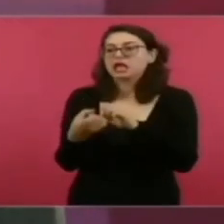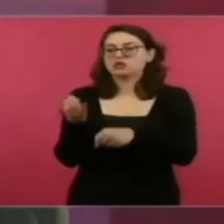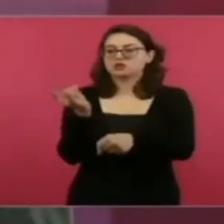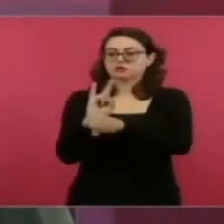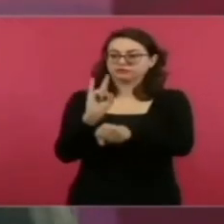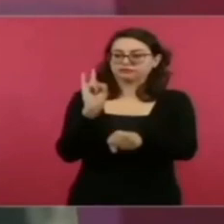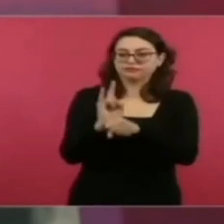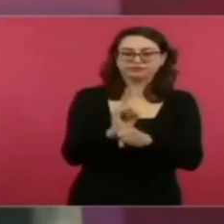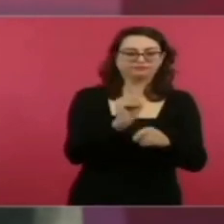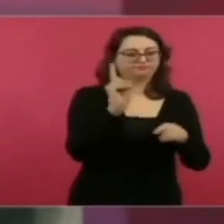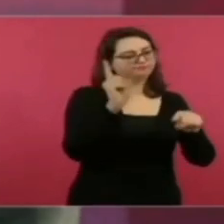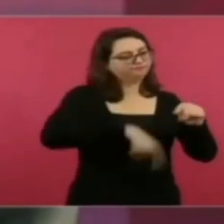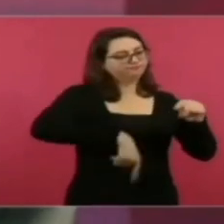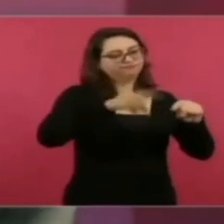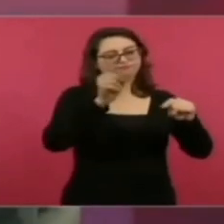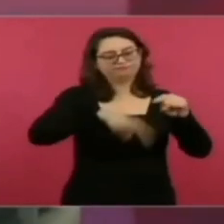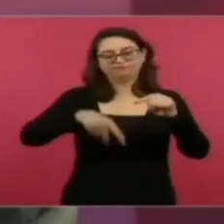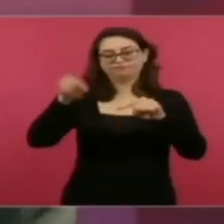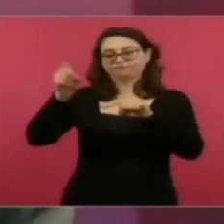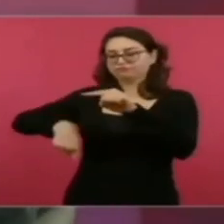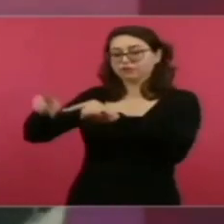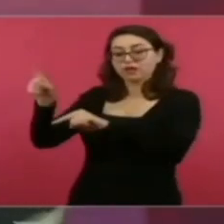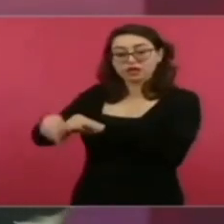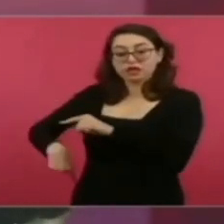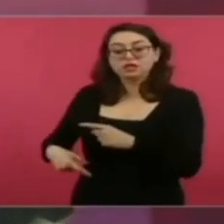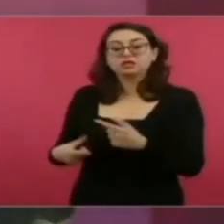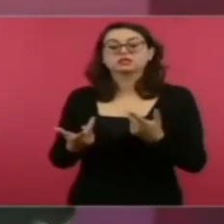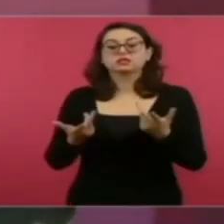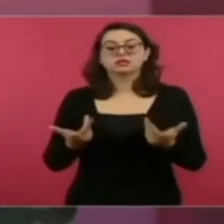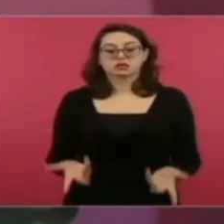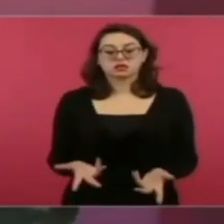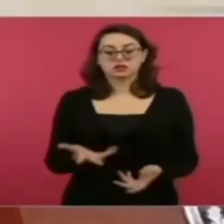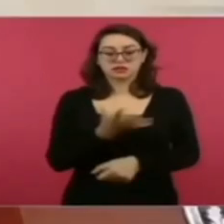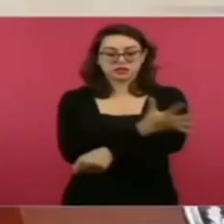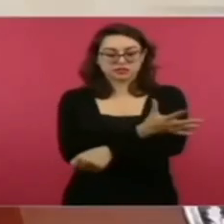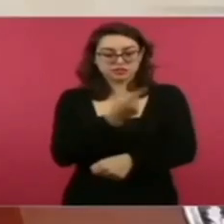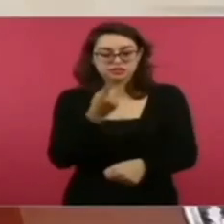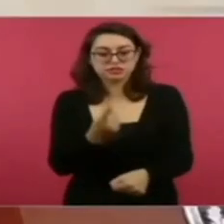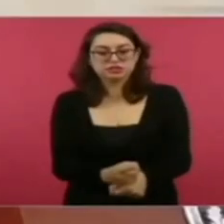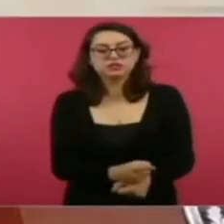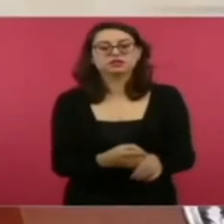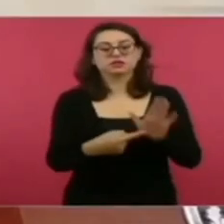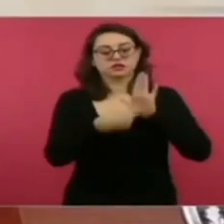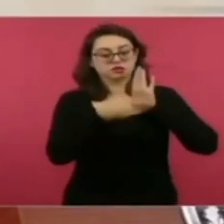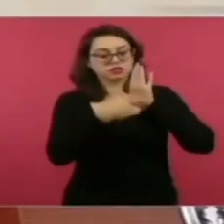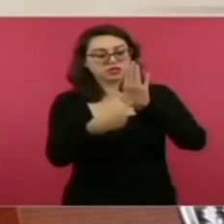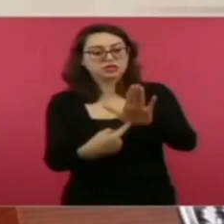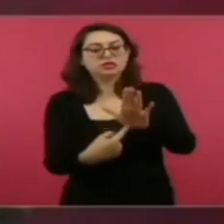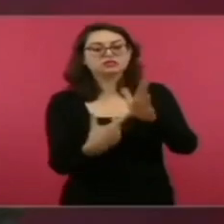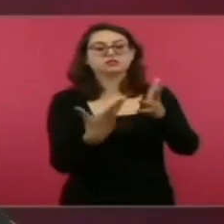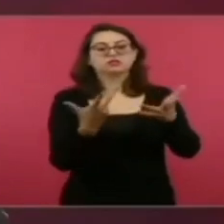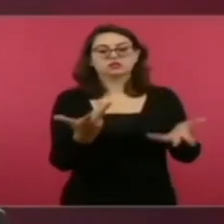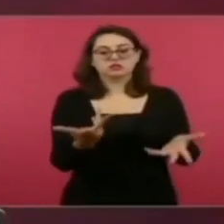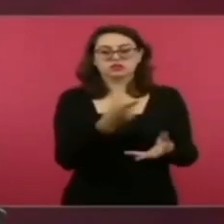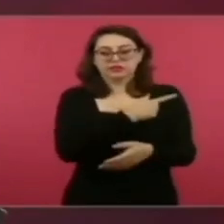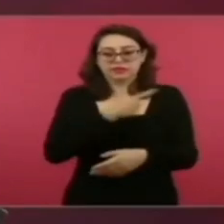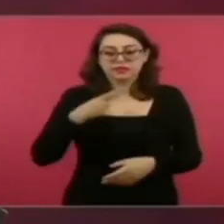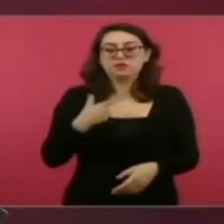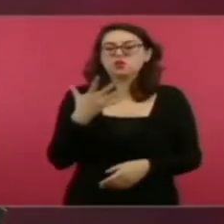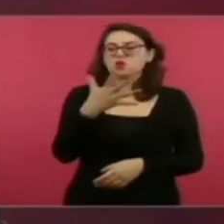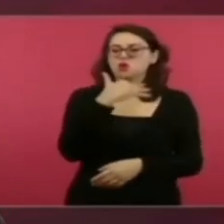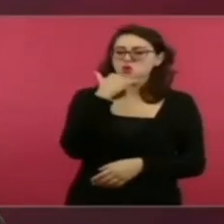desde luego acabando con la deshonestidad, con la corrupción.